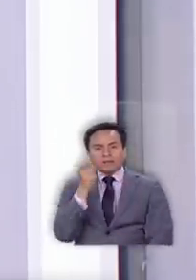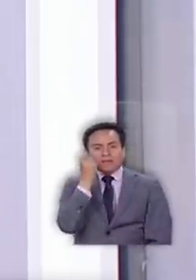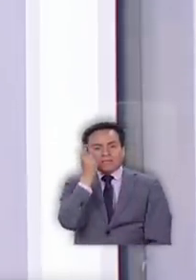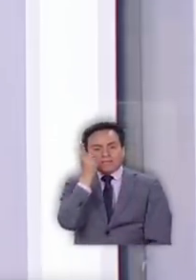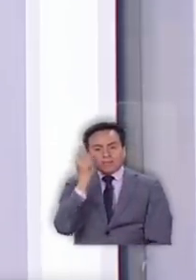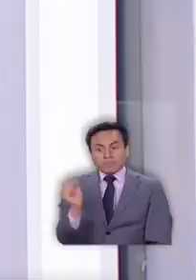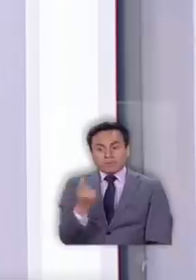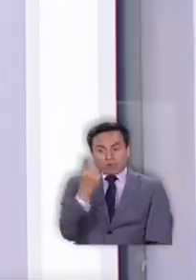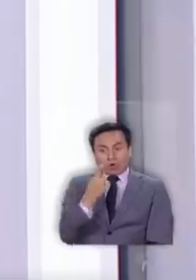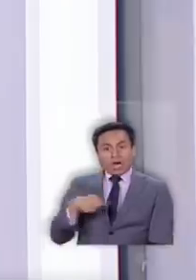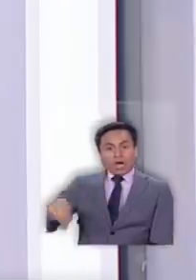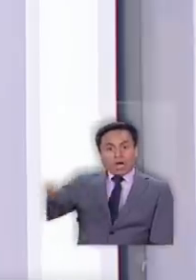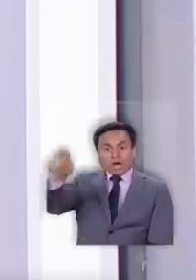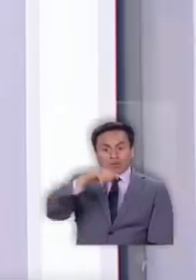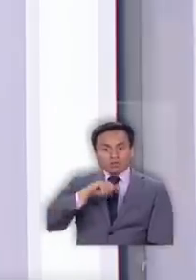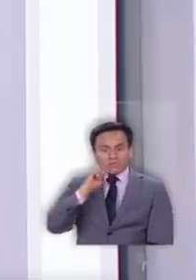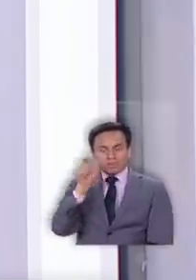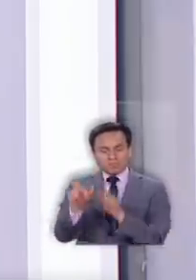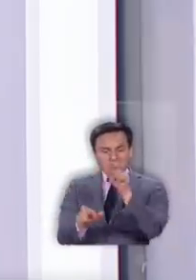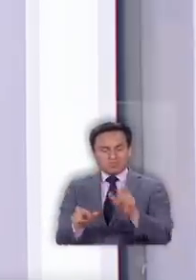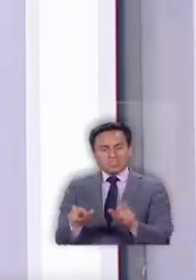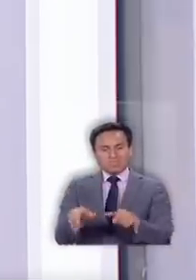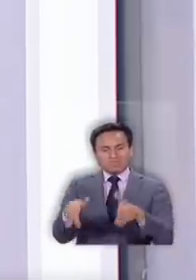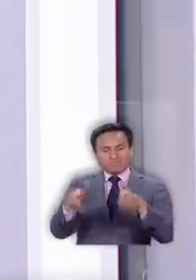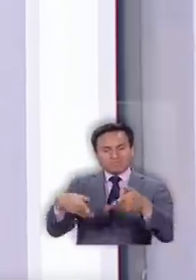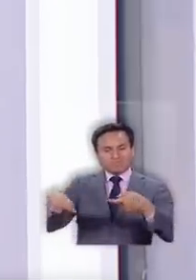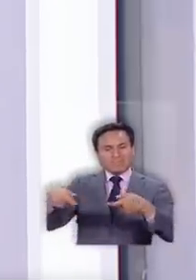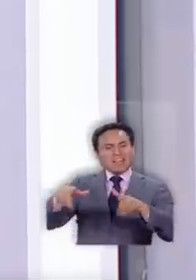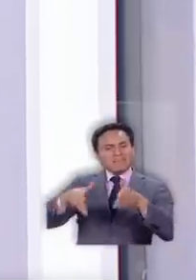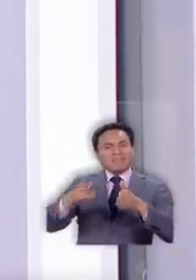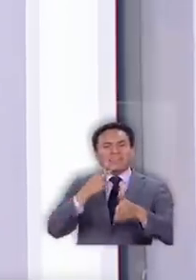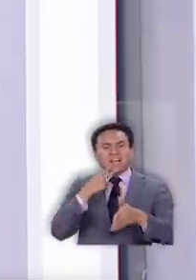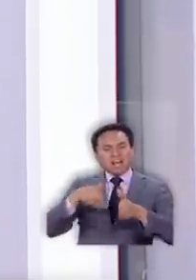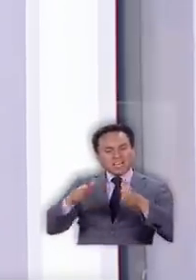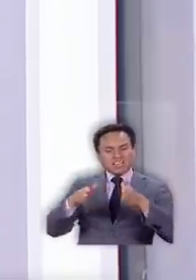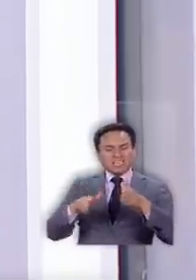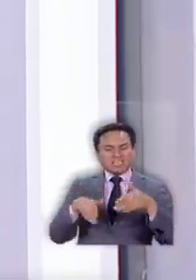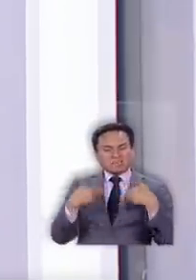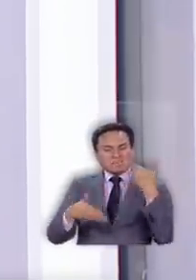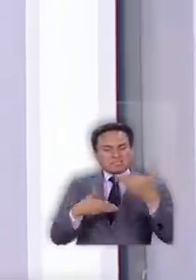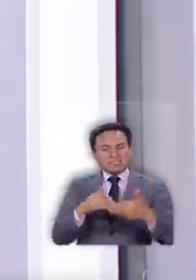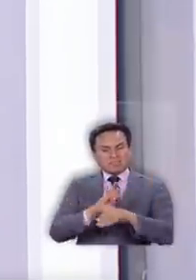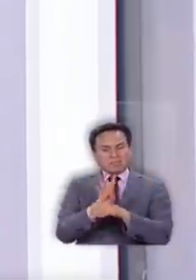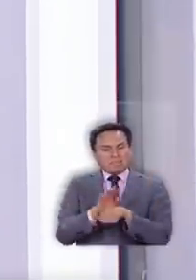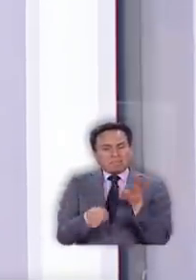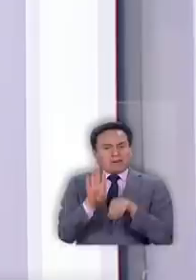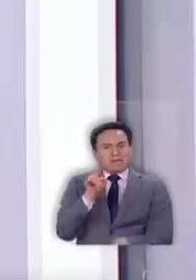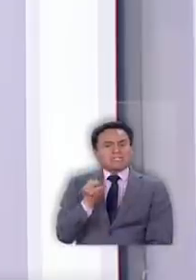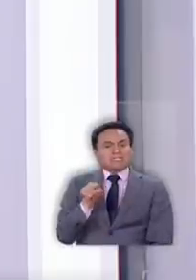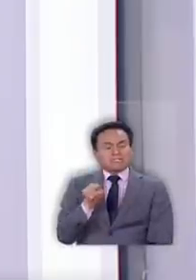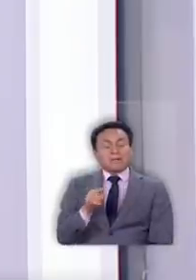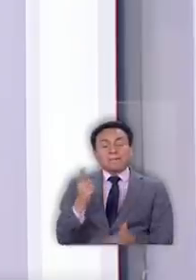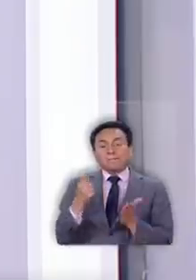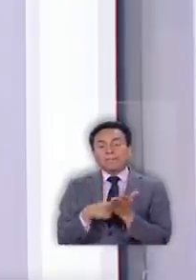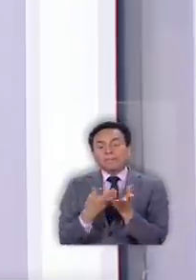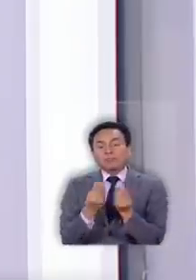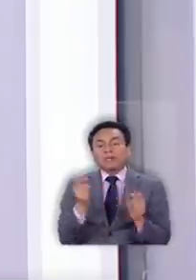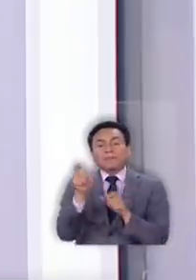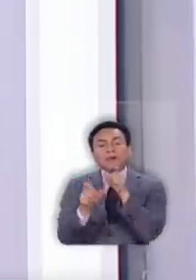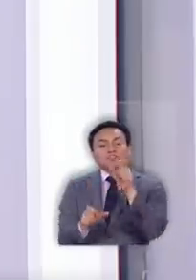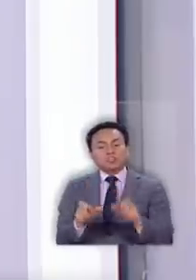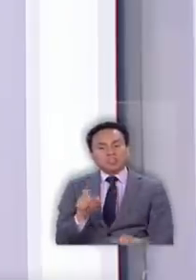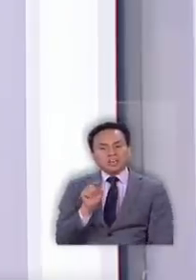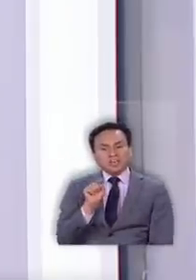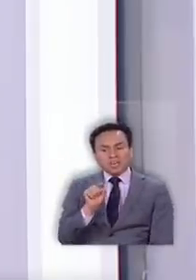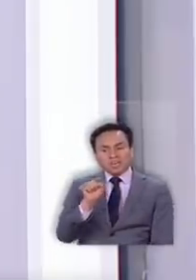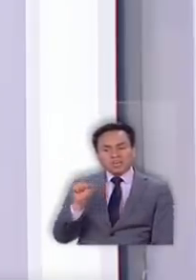primero que ellos son por lejos la población más expuesta a contagiarse del coronavirus y son miles de personas como